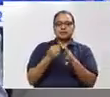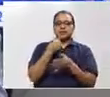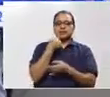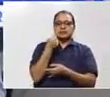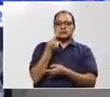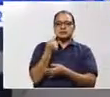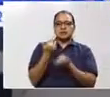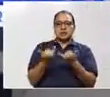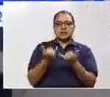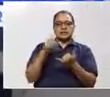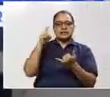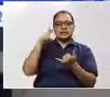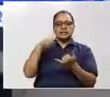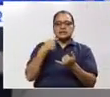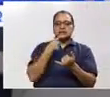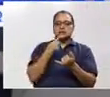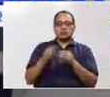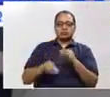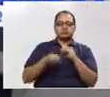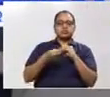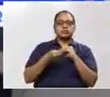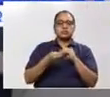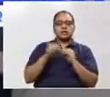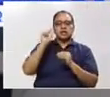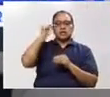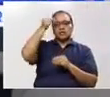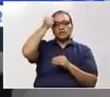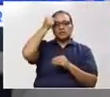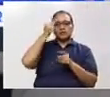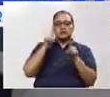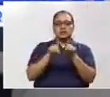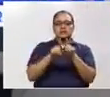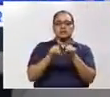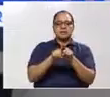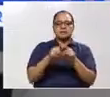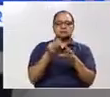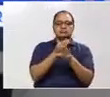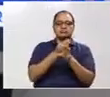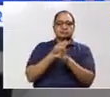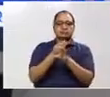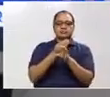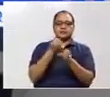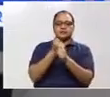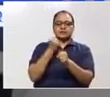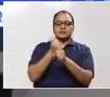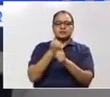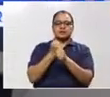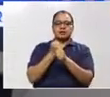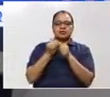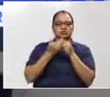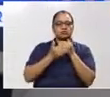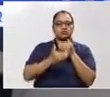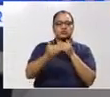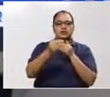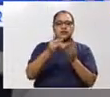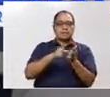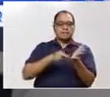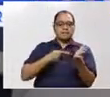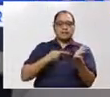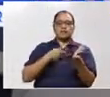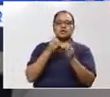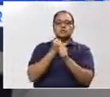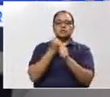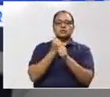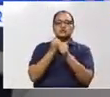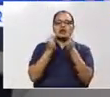Por eso solicitamos también que en el sector público se respeten la estabilidad laboral y los salarios de los trabajadores del